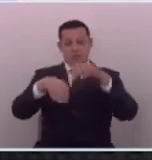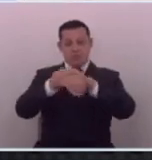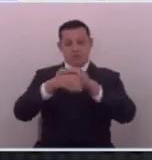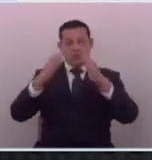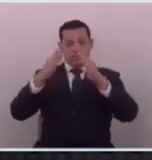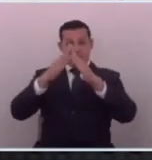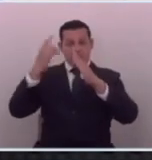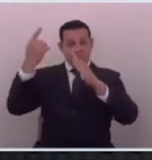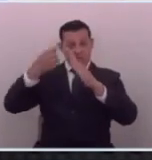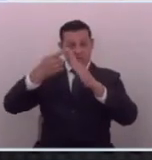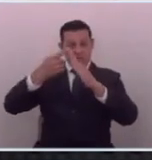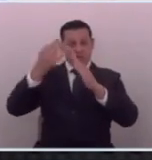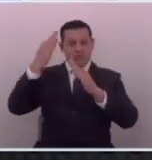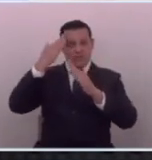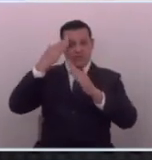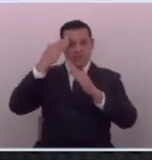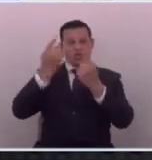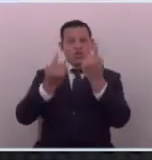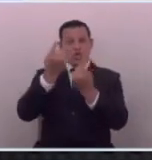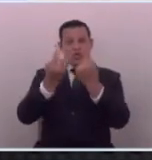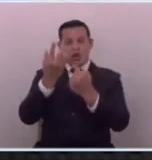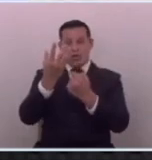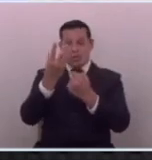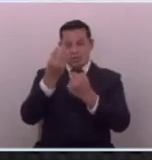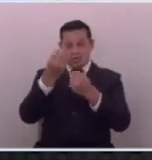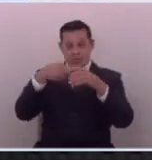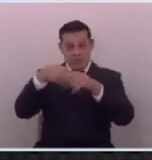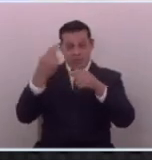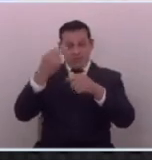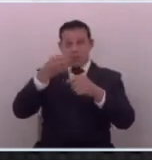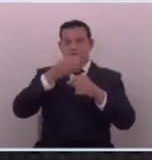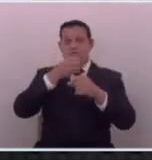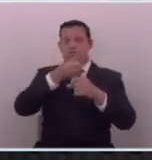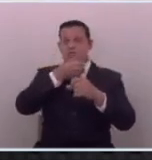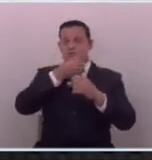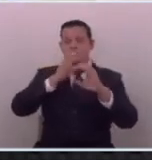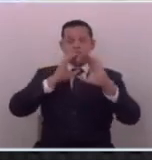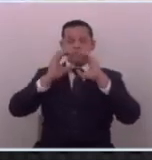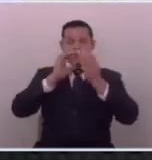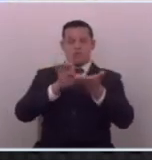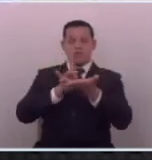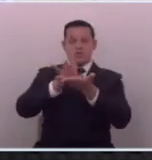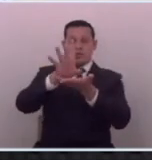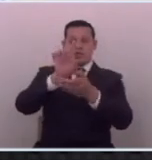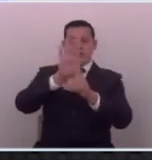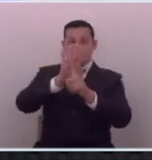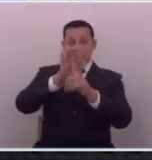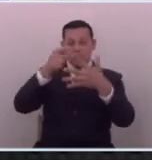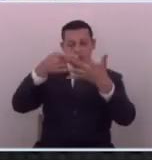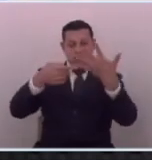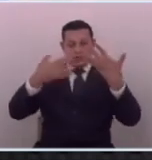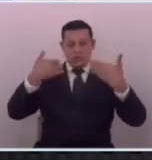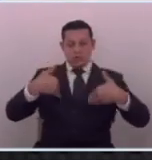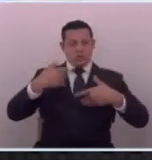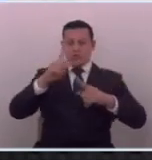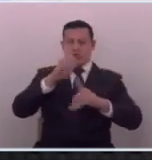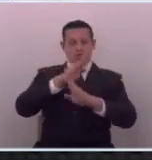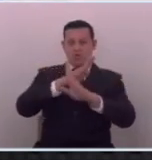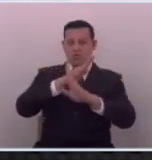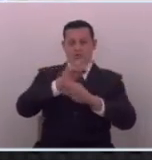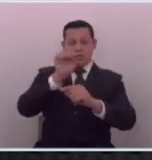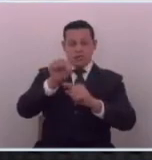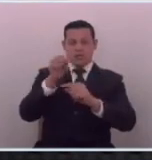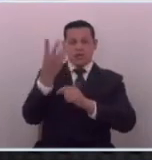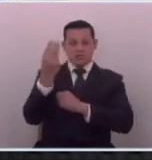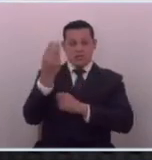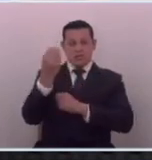régimen sabe con qué miedo sale cada periodista en este país con que lo despidan y sus derechos no sean protegidos ese